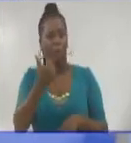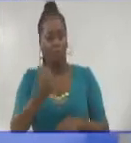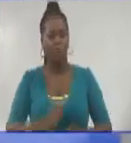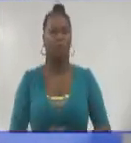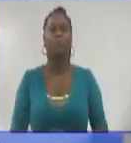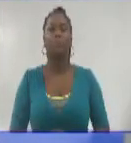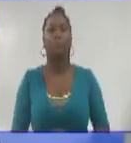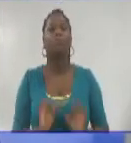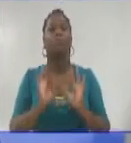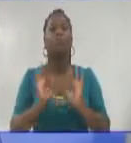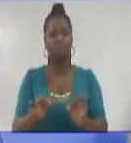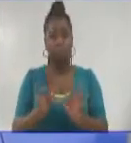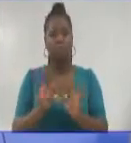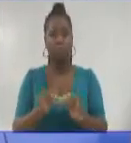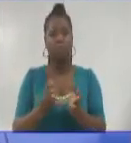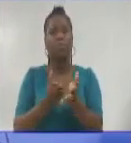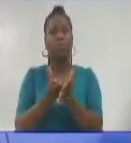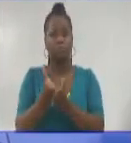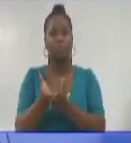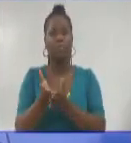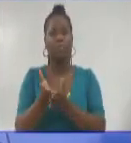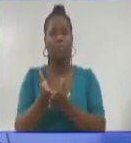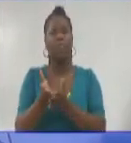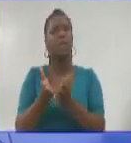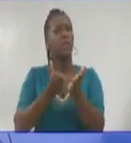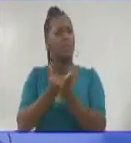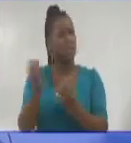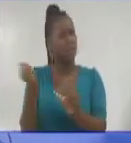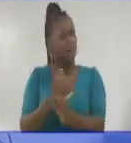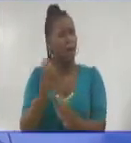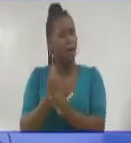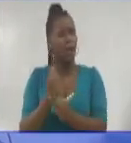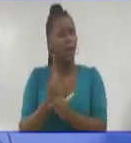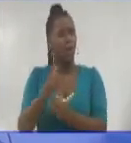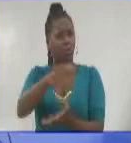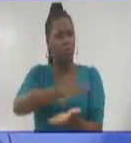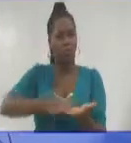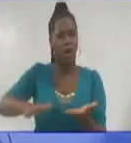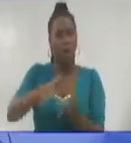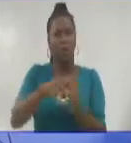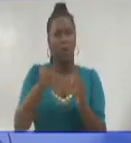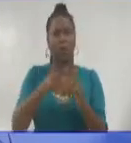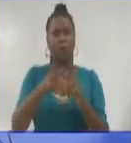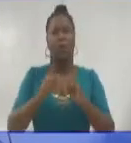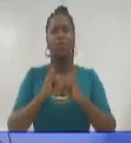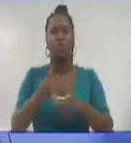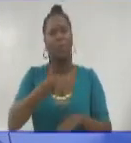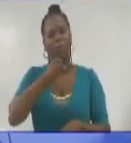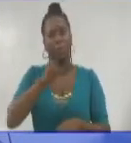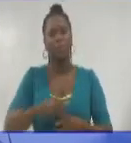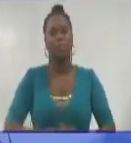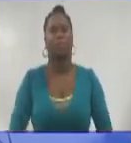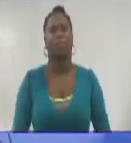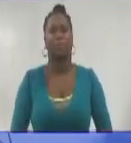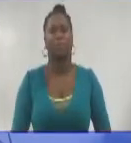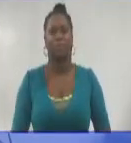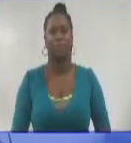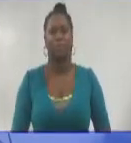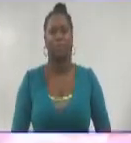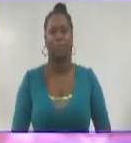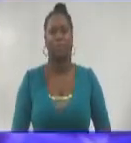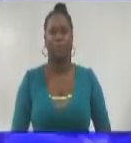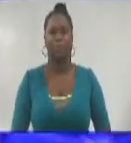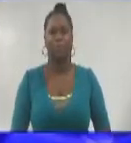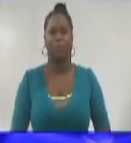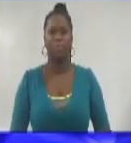de que seguirán garantizando las transmisiones radiales y televisivas en el territorio. Tony Pupo y Rebeca Frometa González, a tiempo.